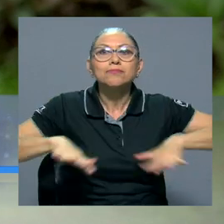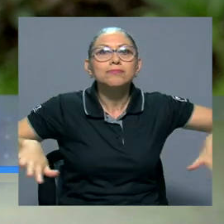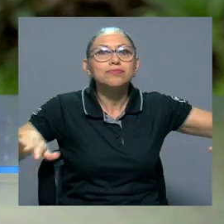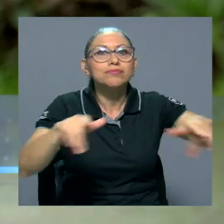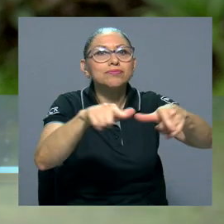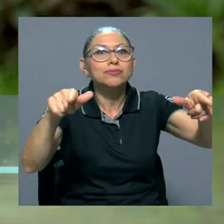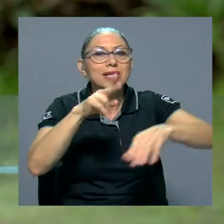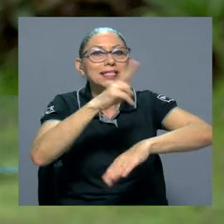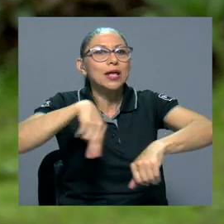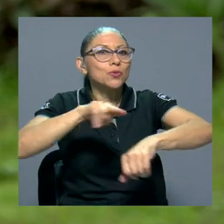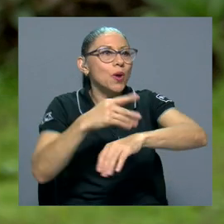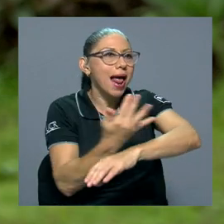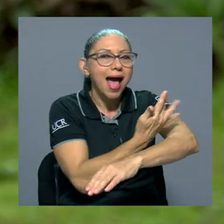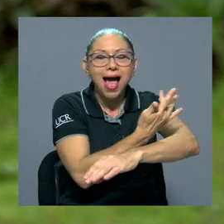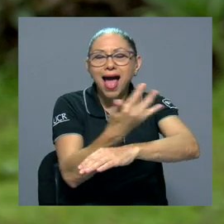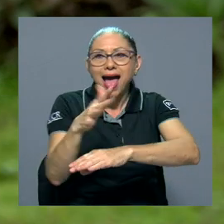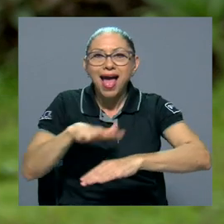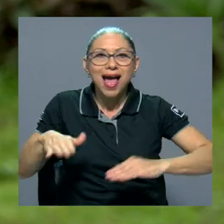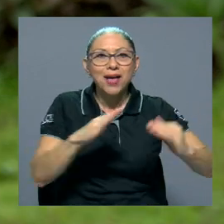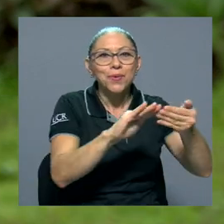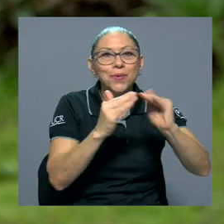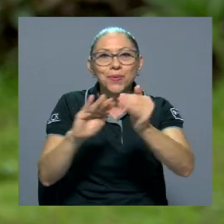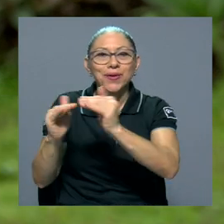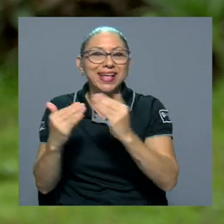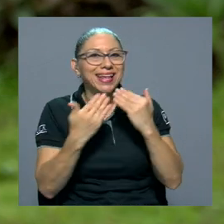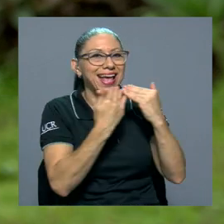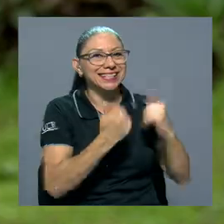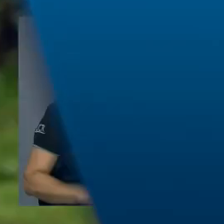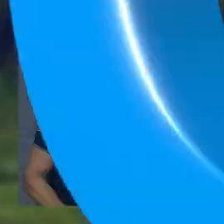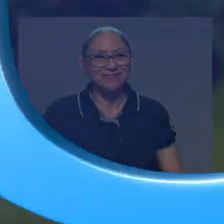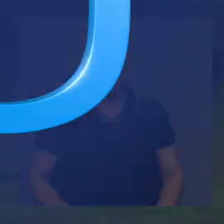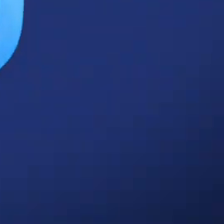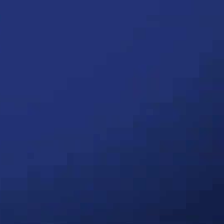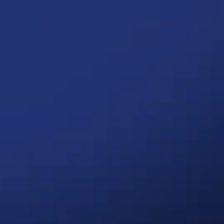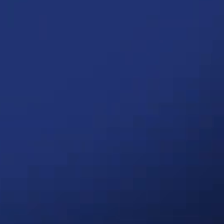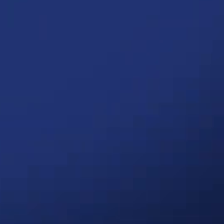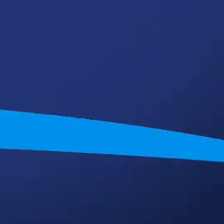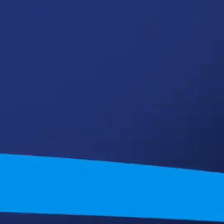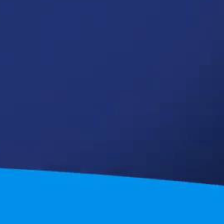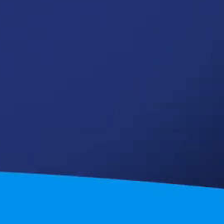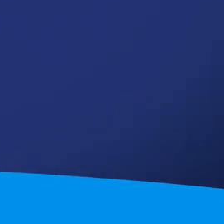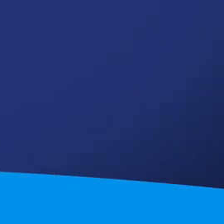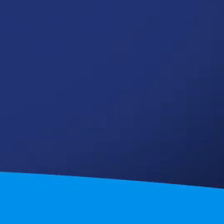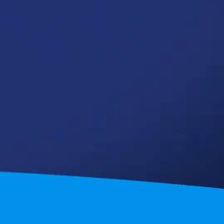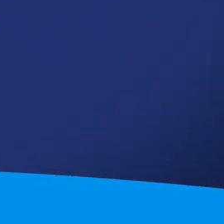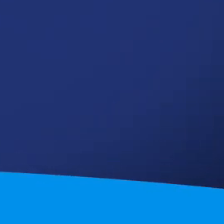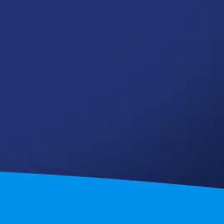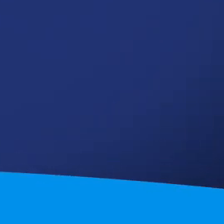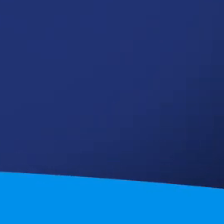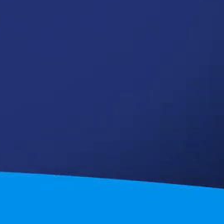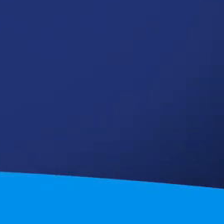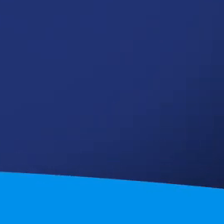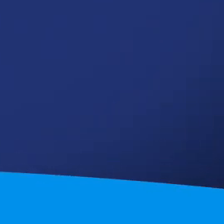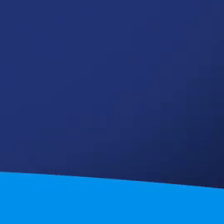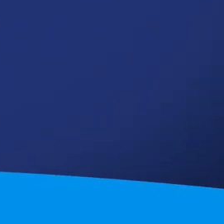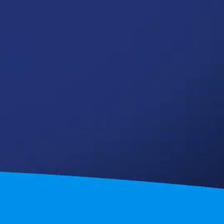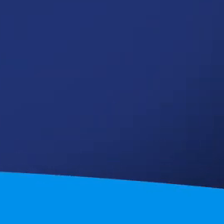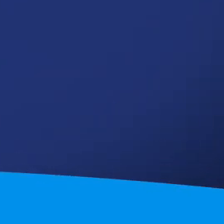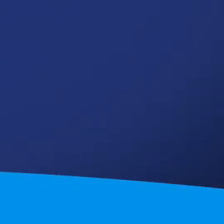corredores biológicos interurbanos. Muchas gracias, Emilia. Gracias a ustedes. a ustedes.